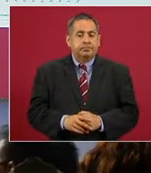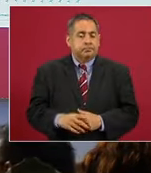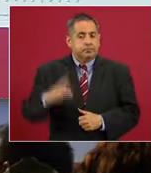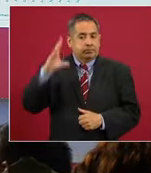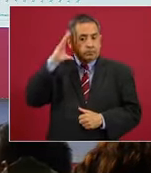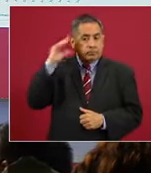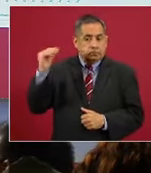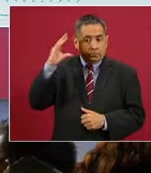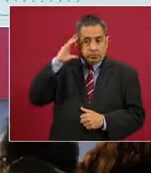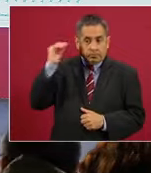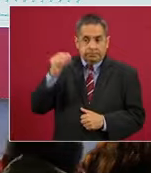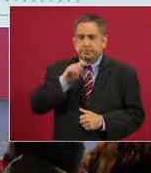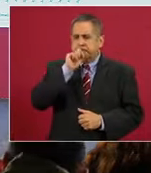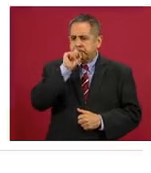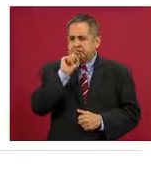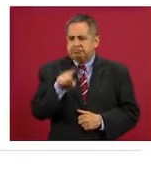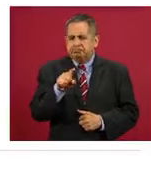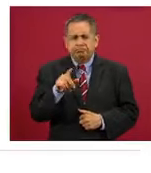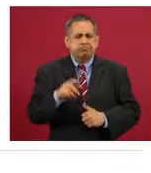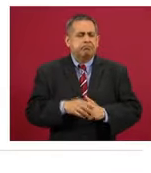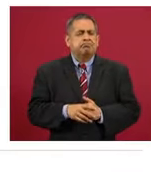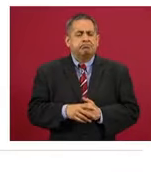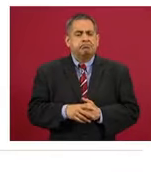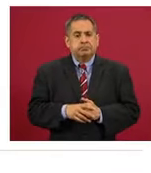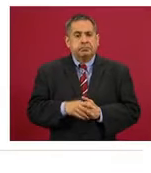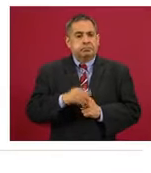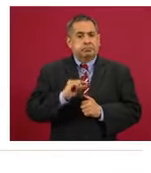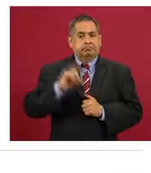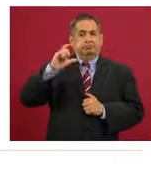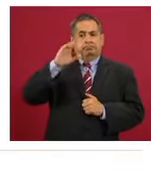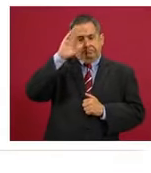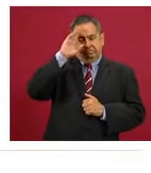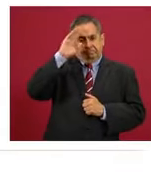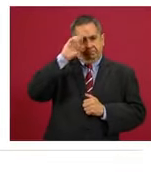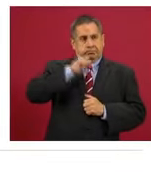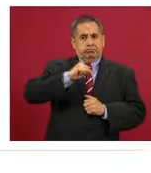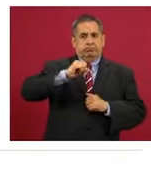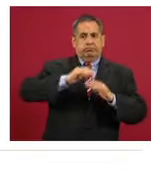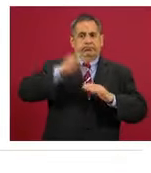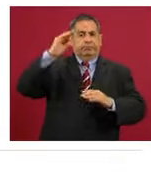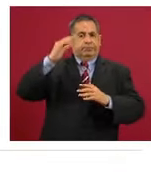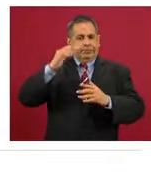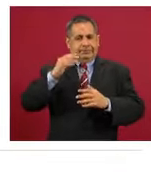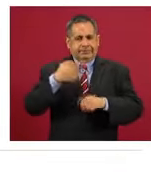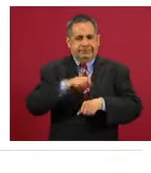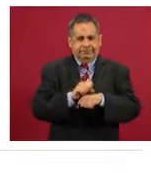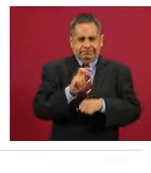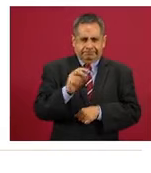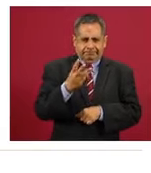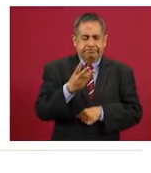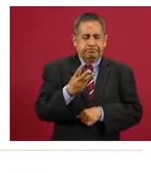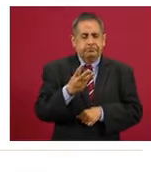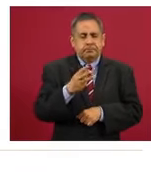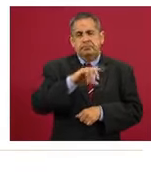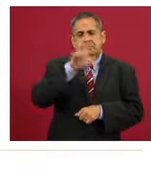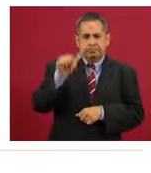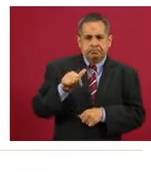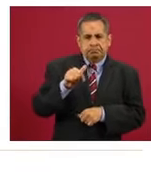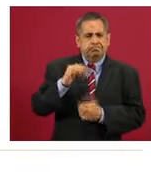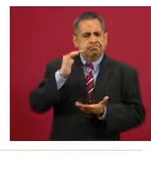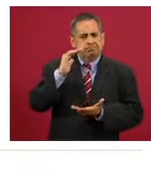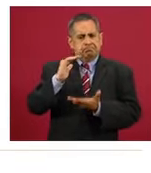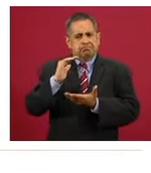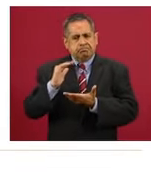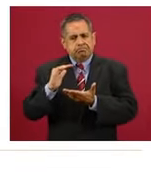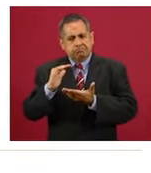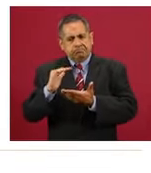tuvo también este ascenso que llegó hasta la semana 33, después tuvo varias semanas de descenso, ha